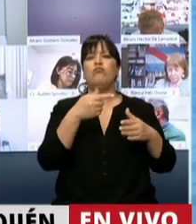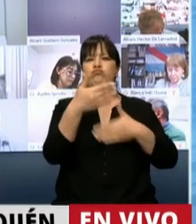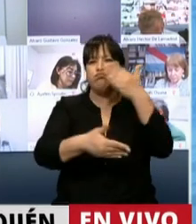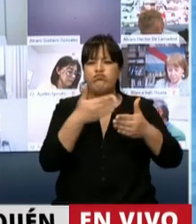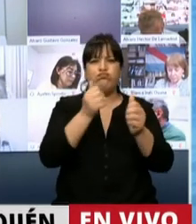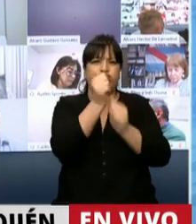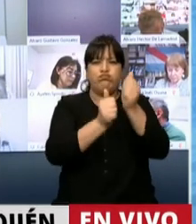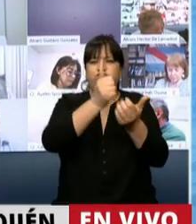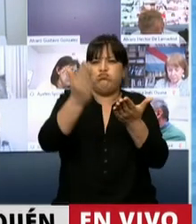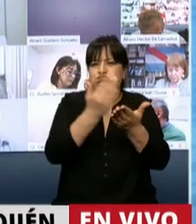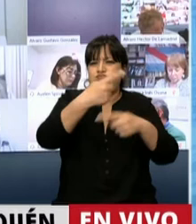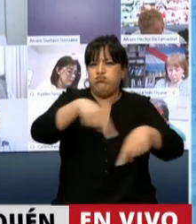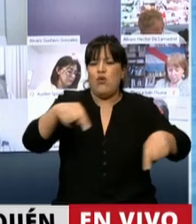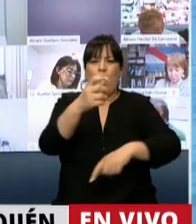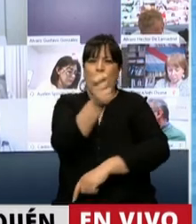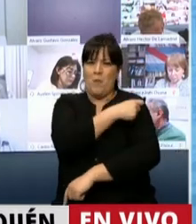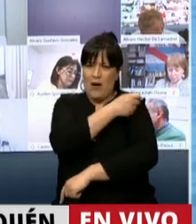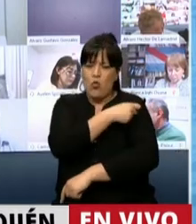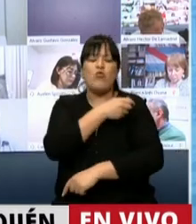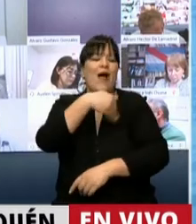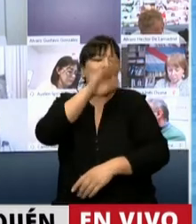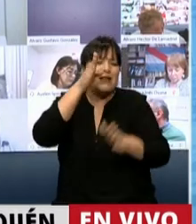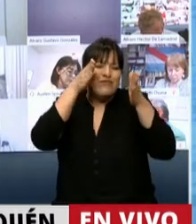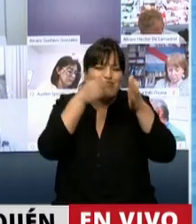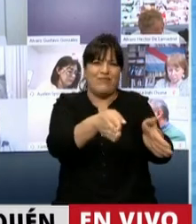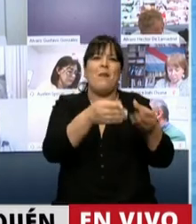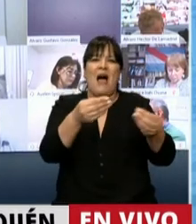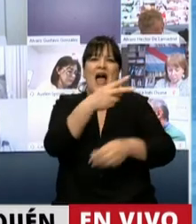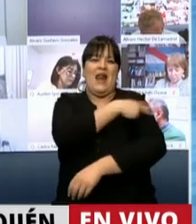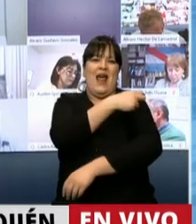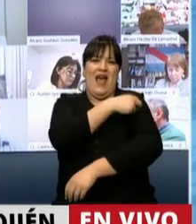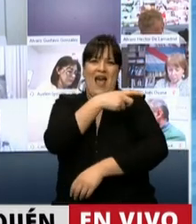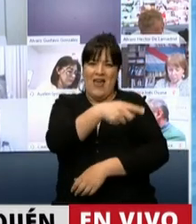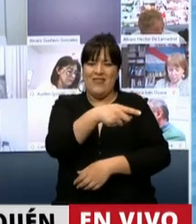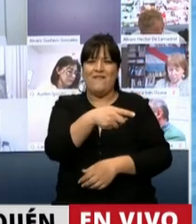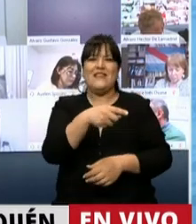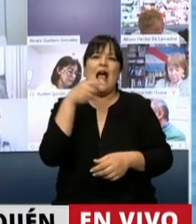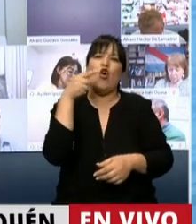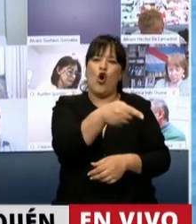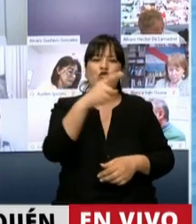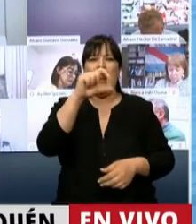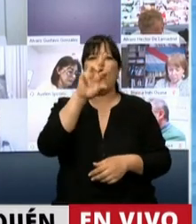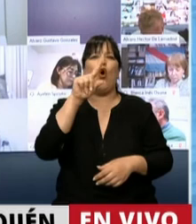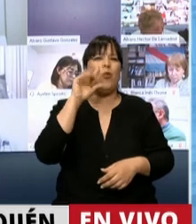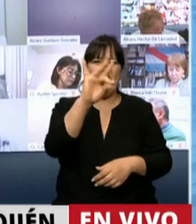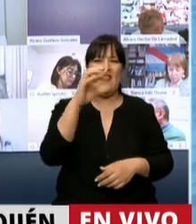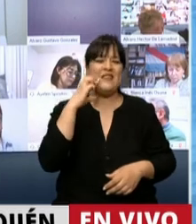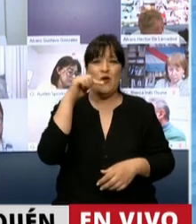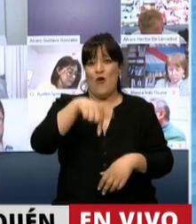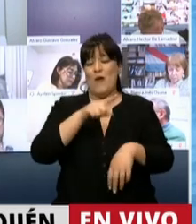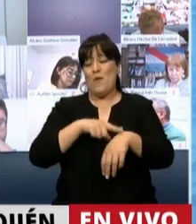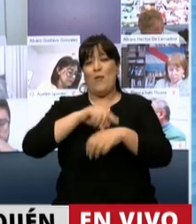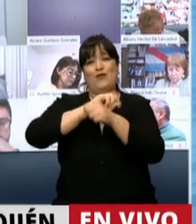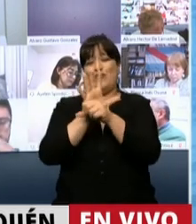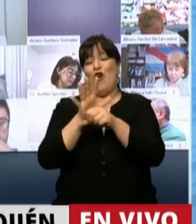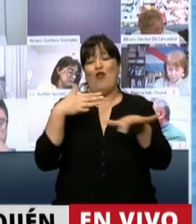fabricación y adquisición de las vacunas destinadas a generar inmunidad adquiridas contra el COVID-19 en el marco de la emergencia